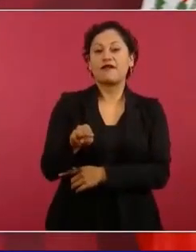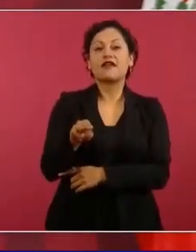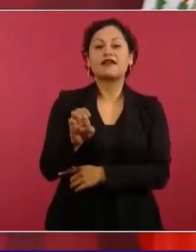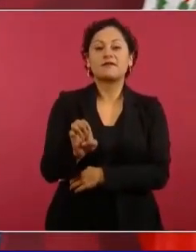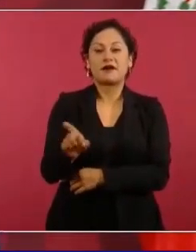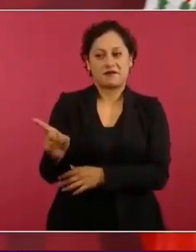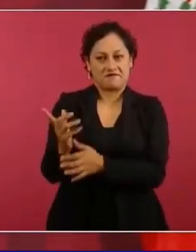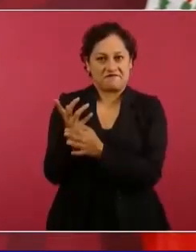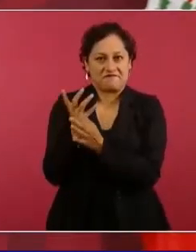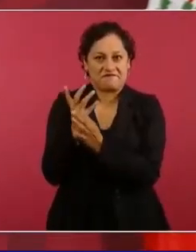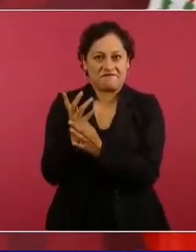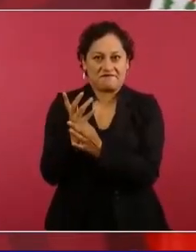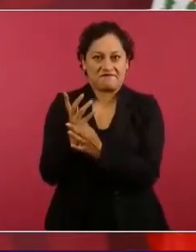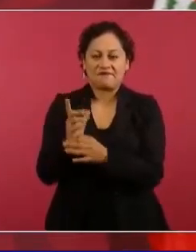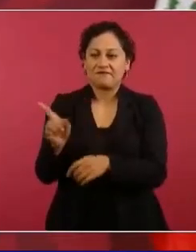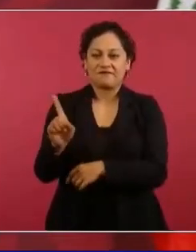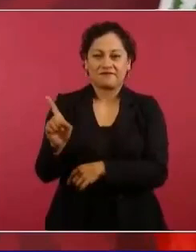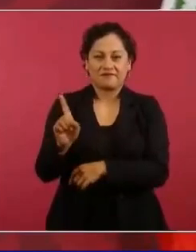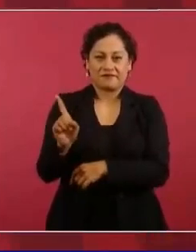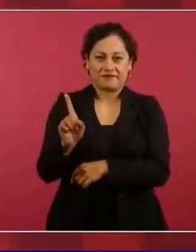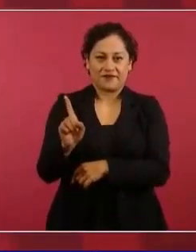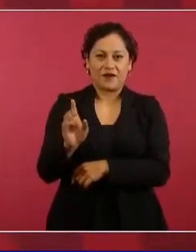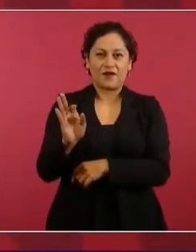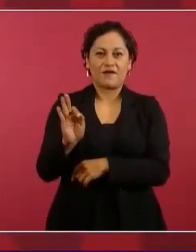No, es firme,